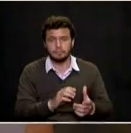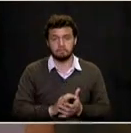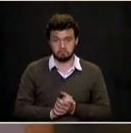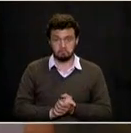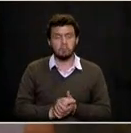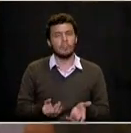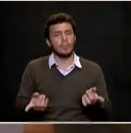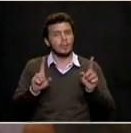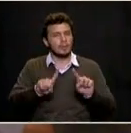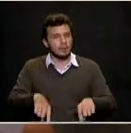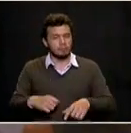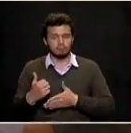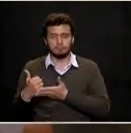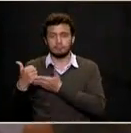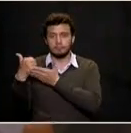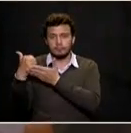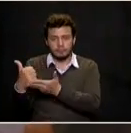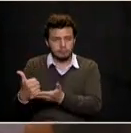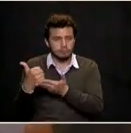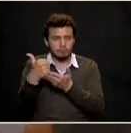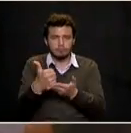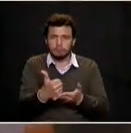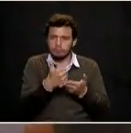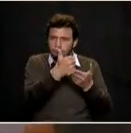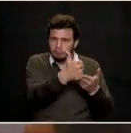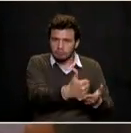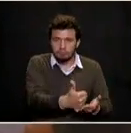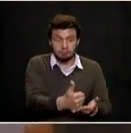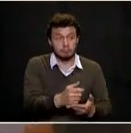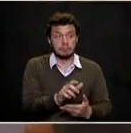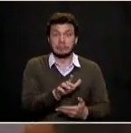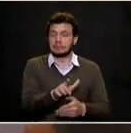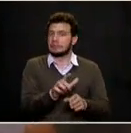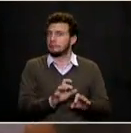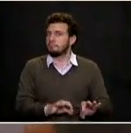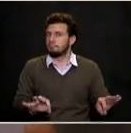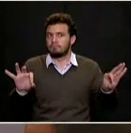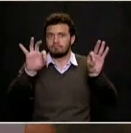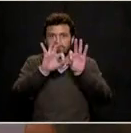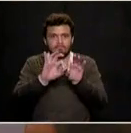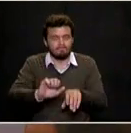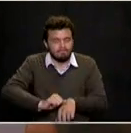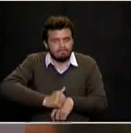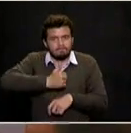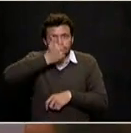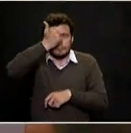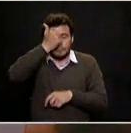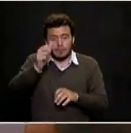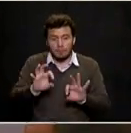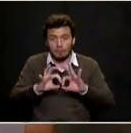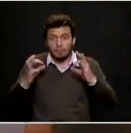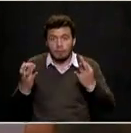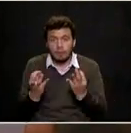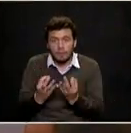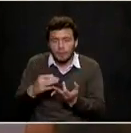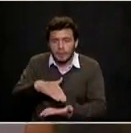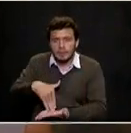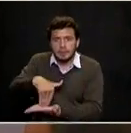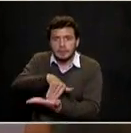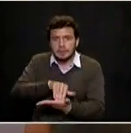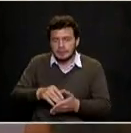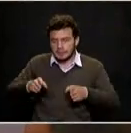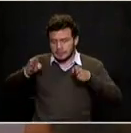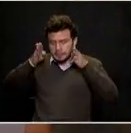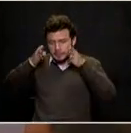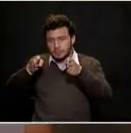de carácter prioritario a aquellas familias vulnerables. Sabemos que los niños